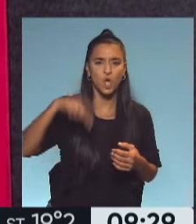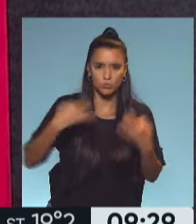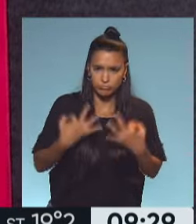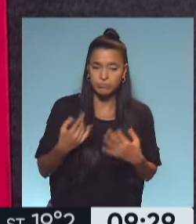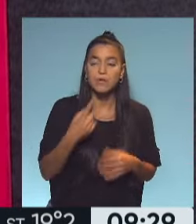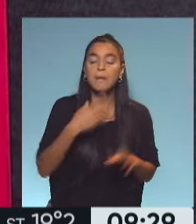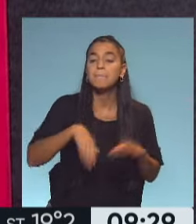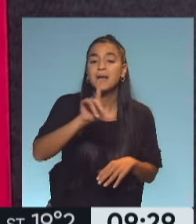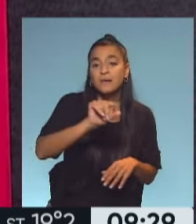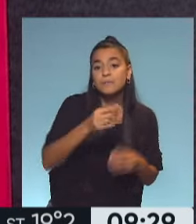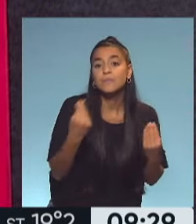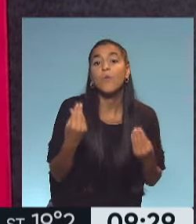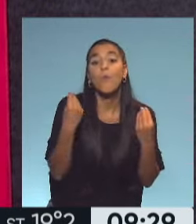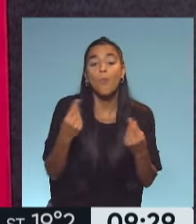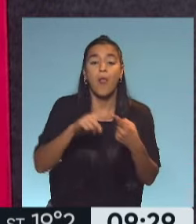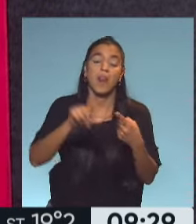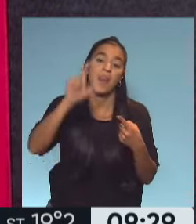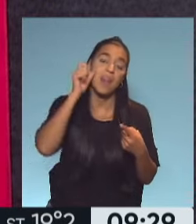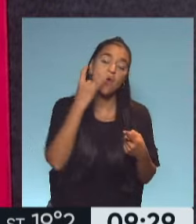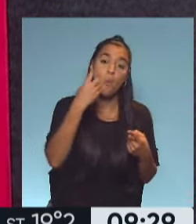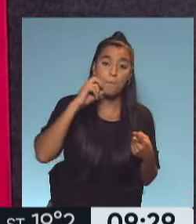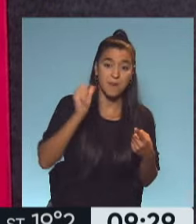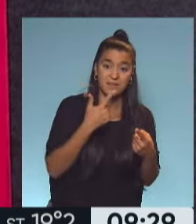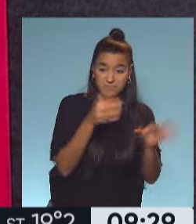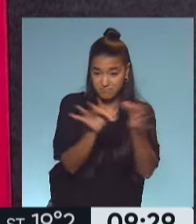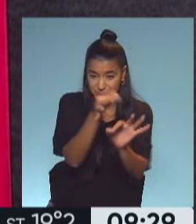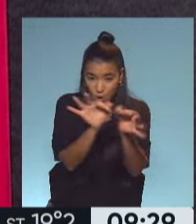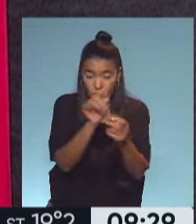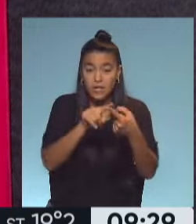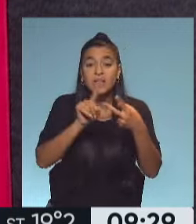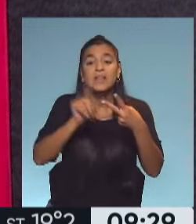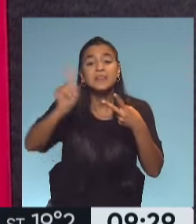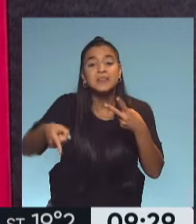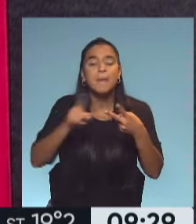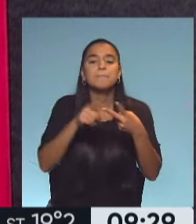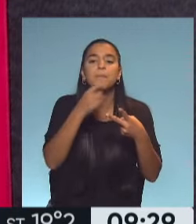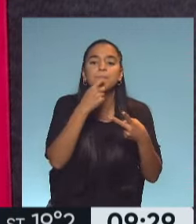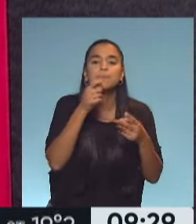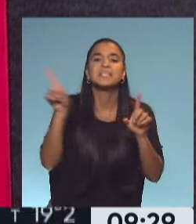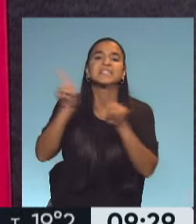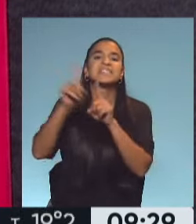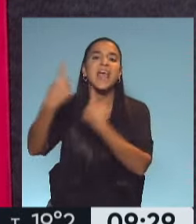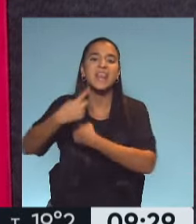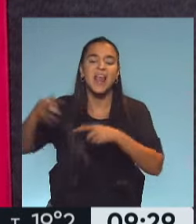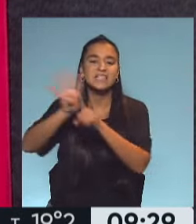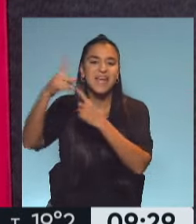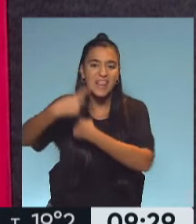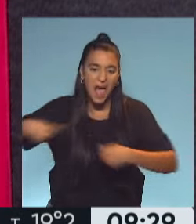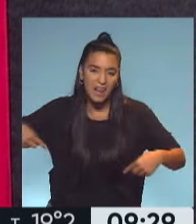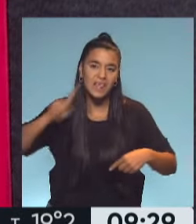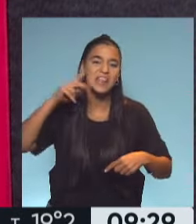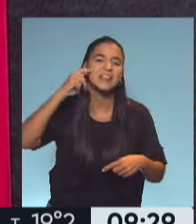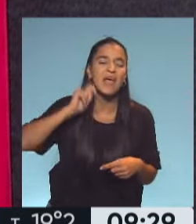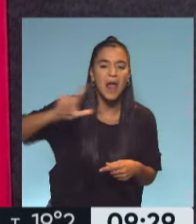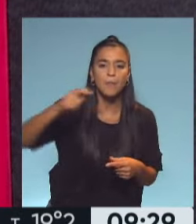más económicos y nutritivos son las legumbres como estábamos diciendo recién y también los que son los cereales, los cereales integrales